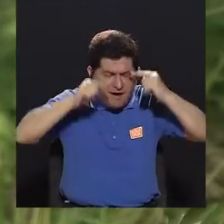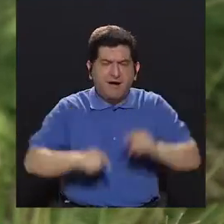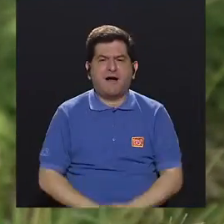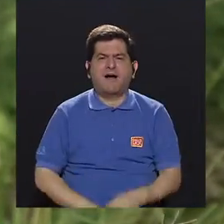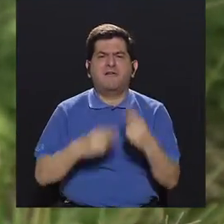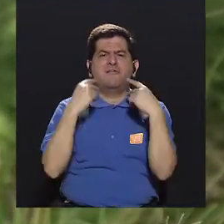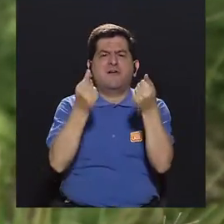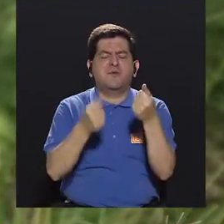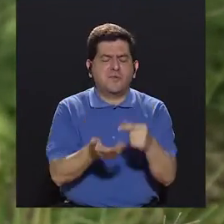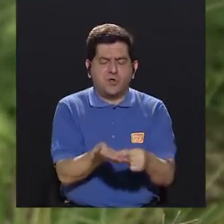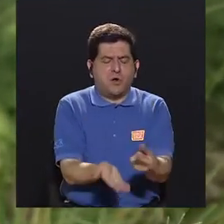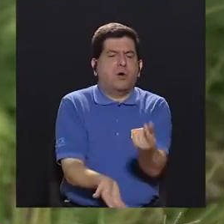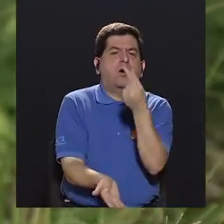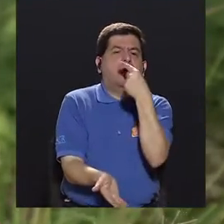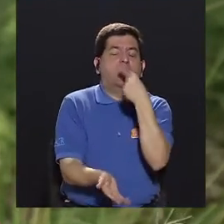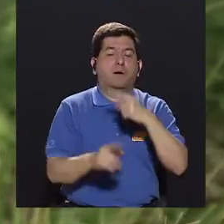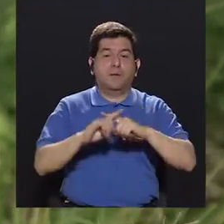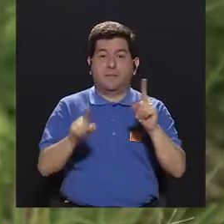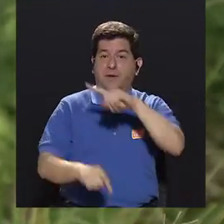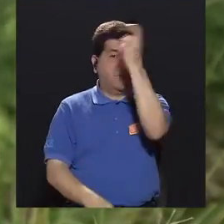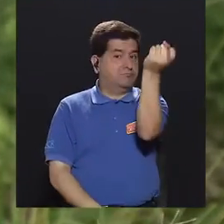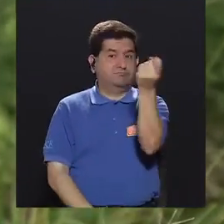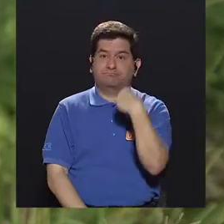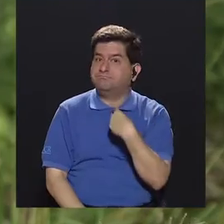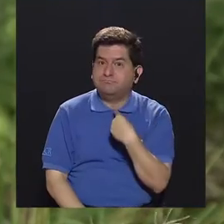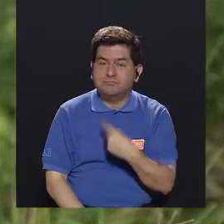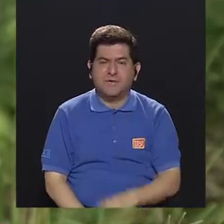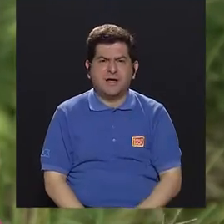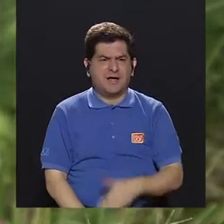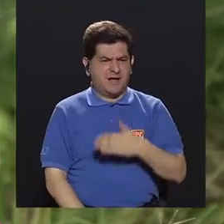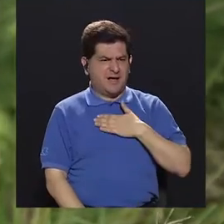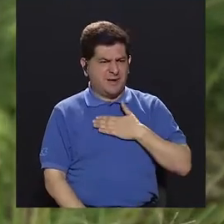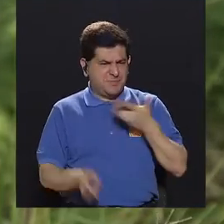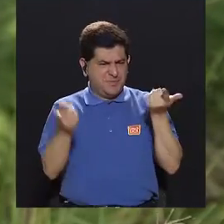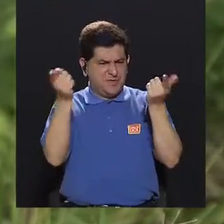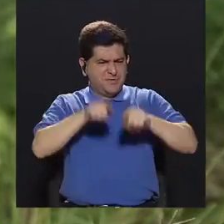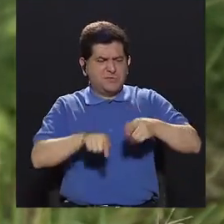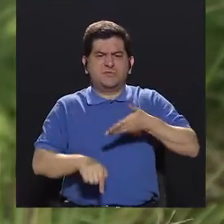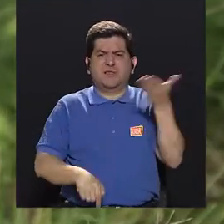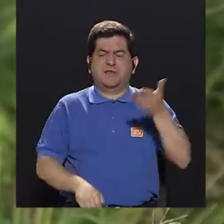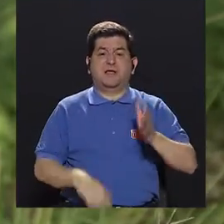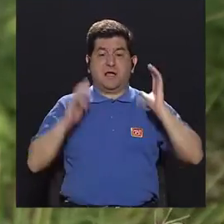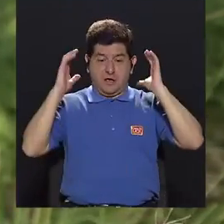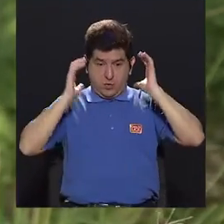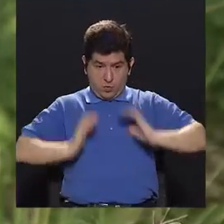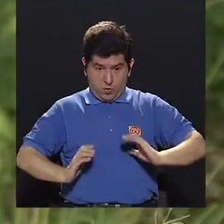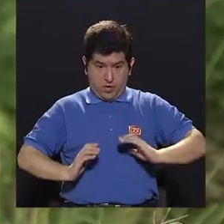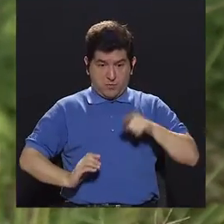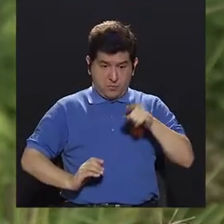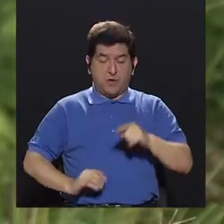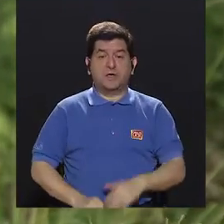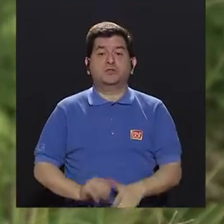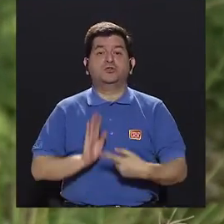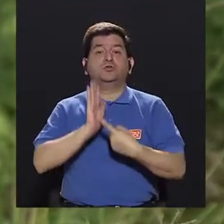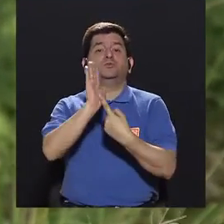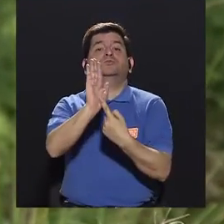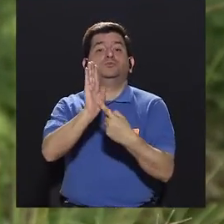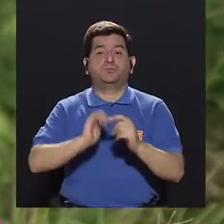a tomarnos una pastilla, pero nunca nos preguntamos qué es lo que me está pasando, que mi cuerpo me está indicando esto.